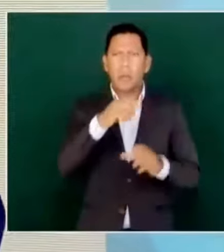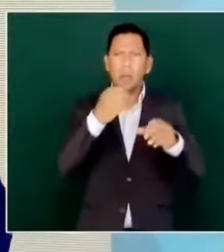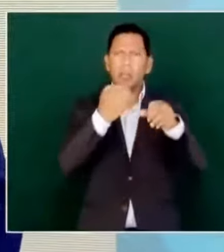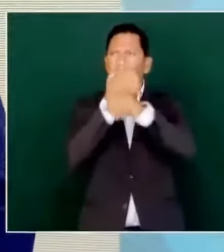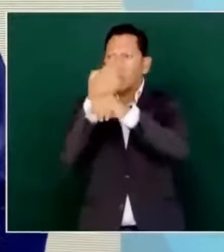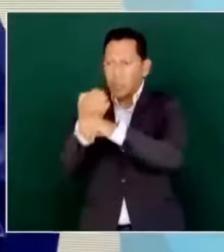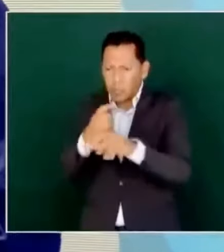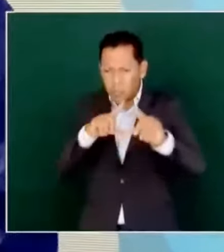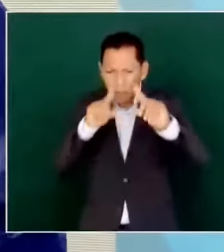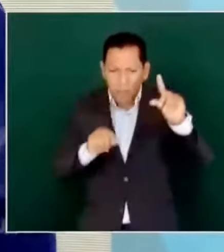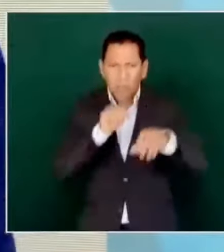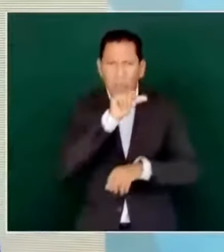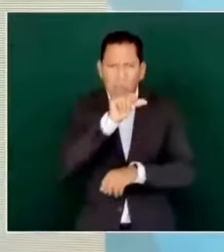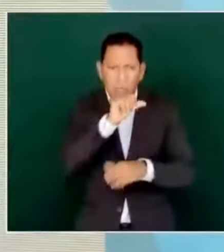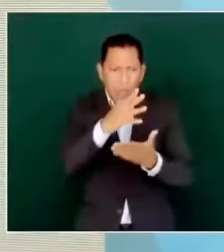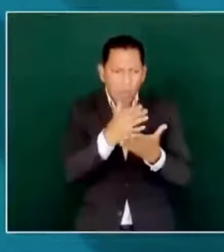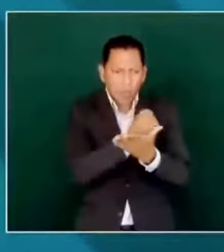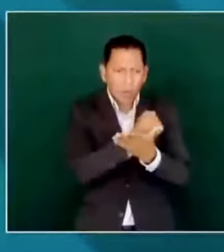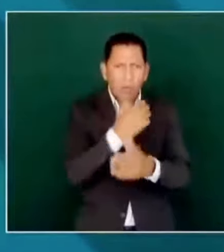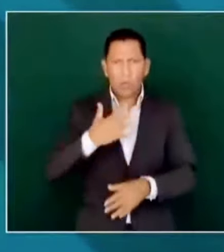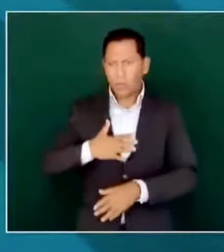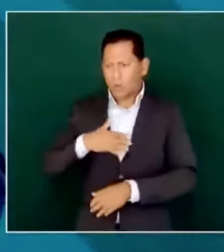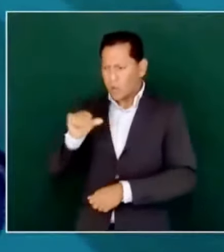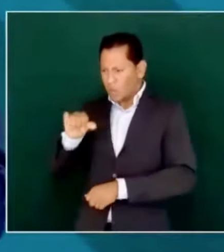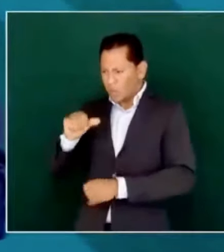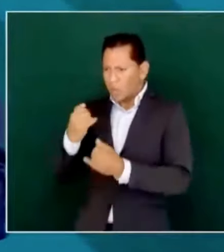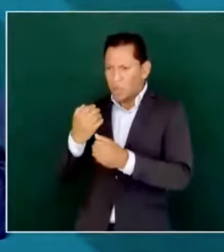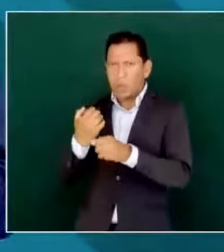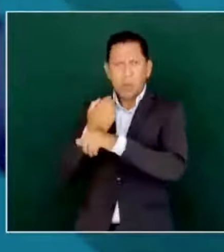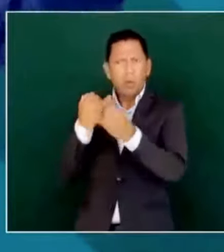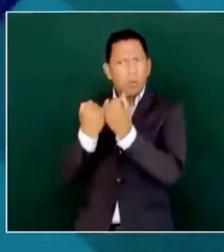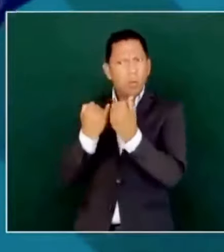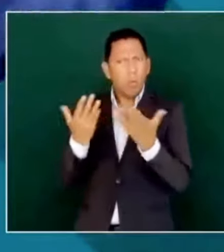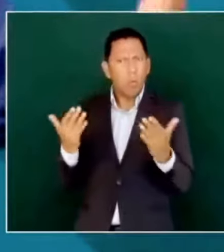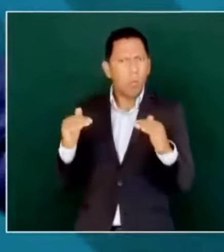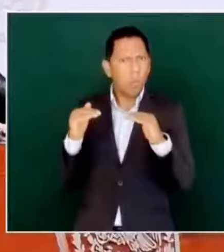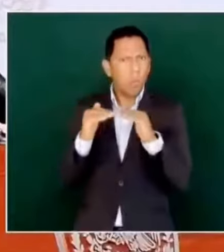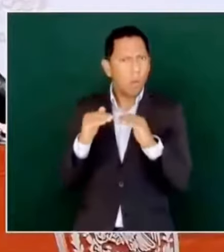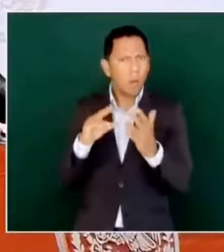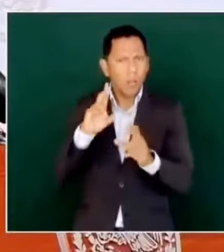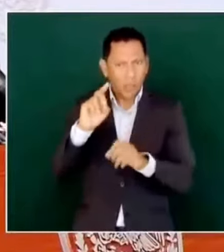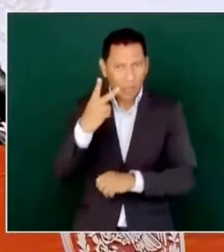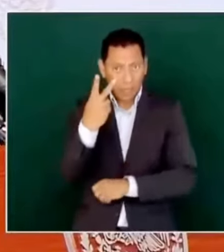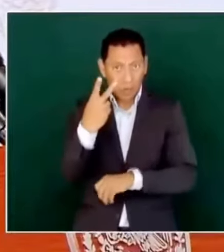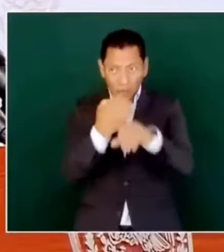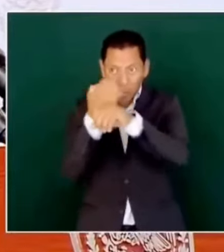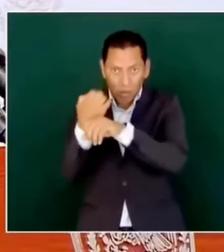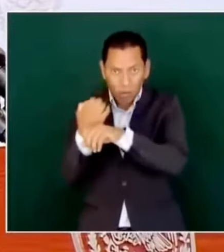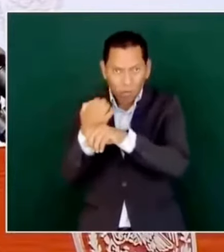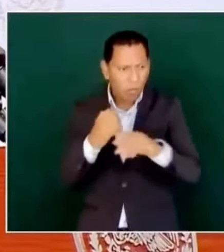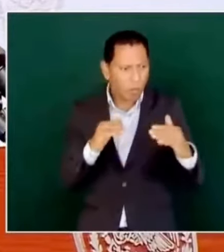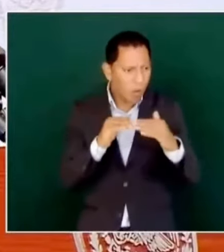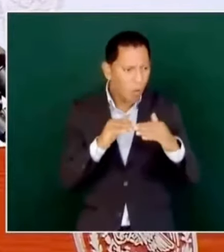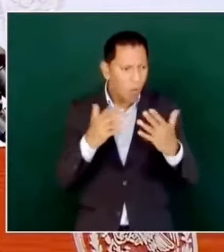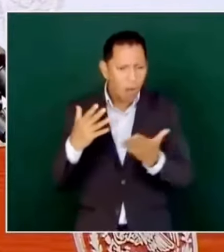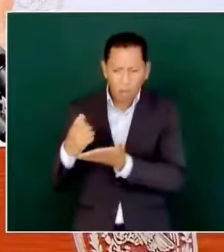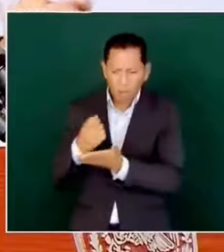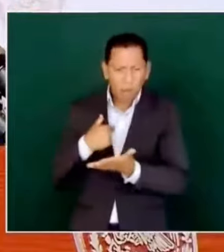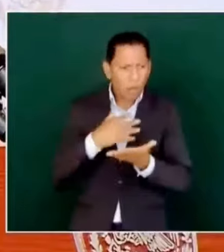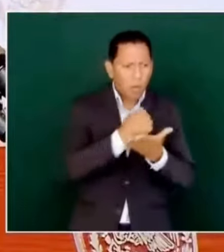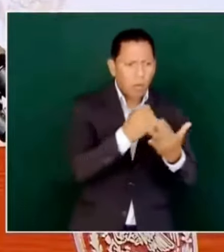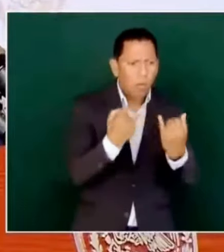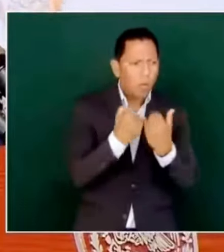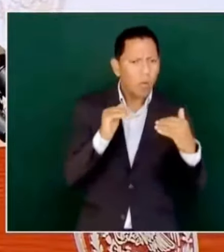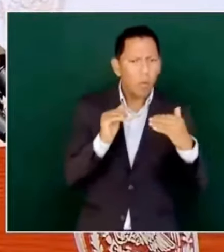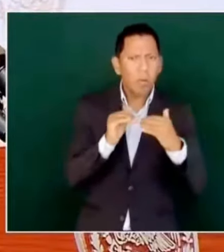y yo gano en 16 estados de menos 32, nada más que